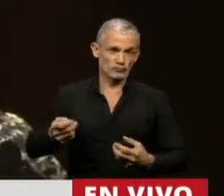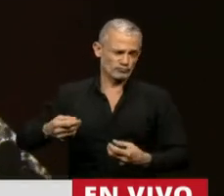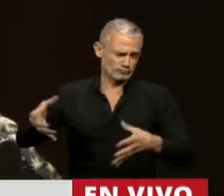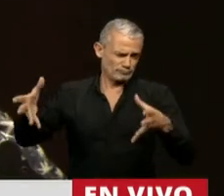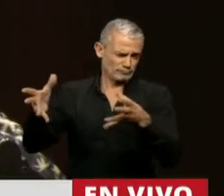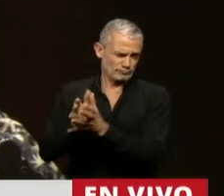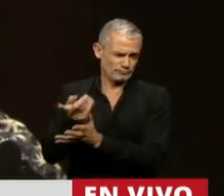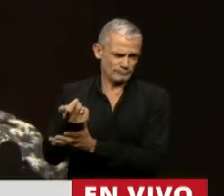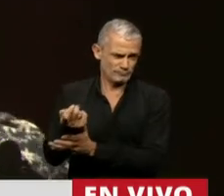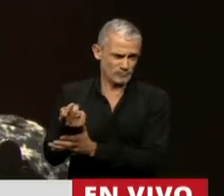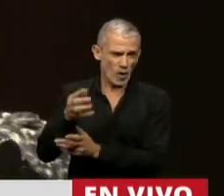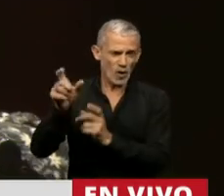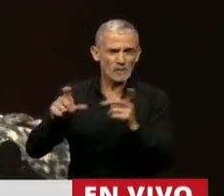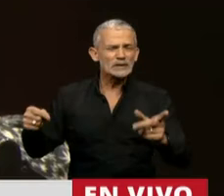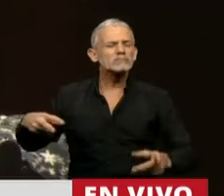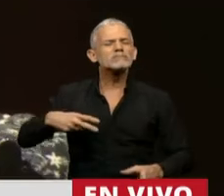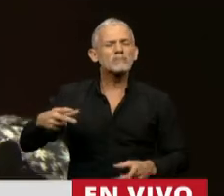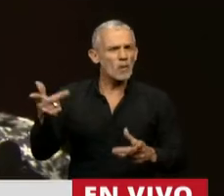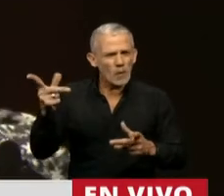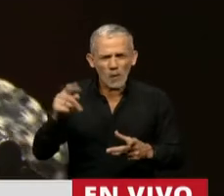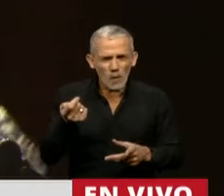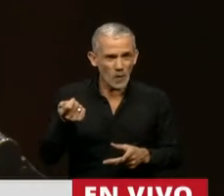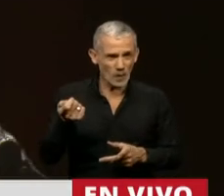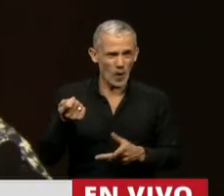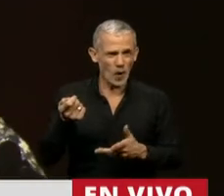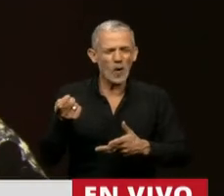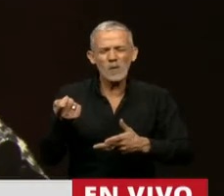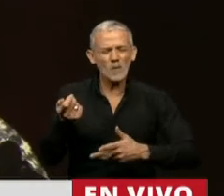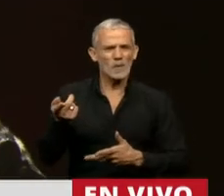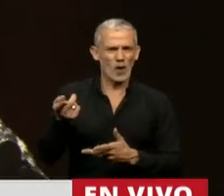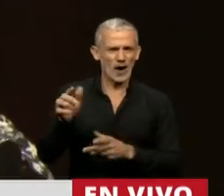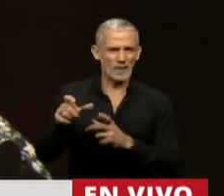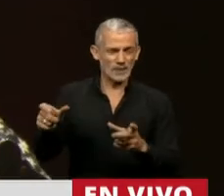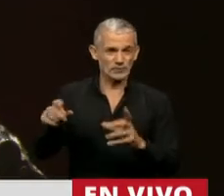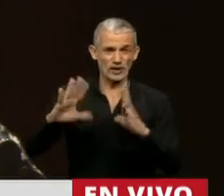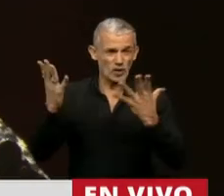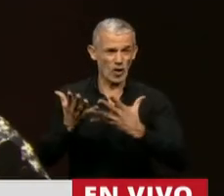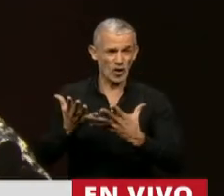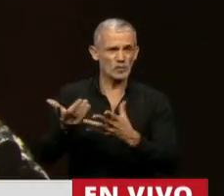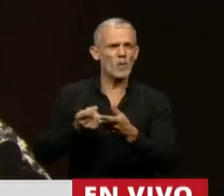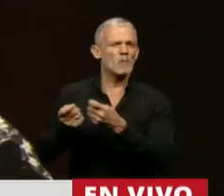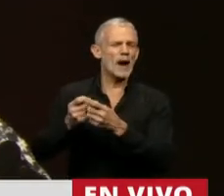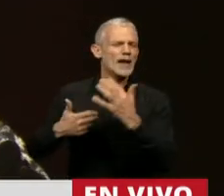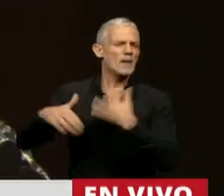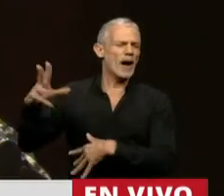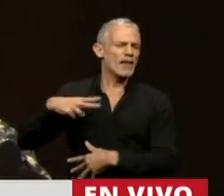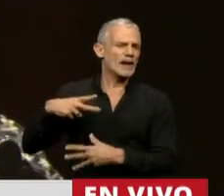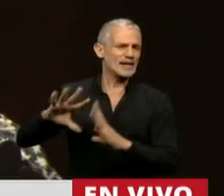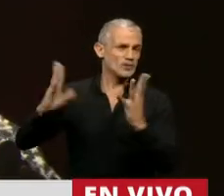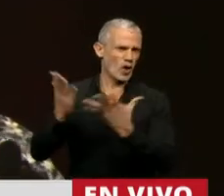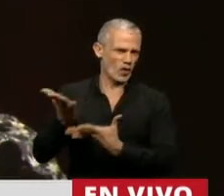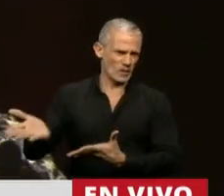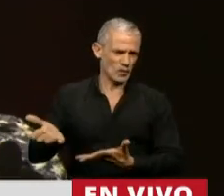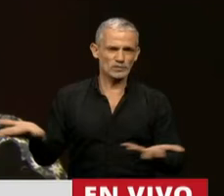muy pequeño de gente, muy pequeño, estamos hablando de un puñado muy pequeño de gente en el mundo, maneje la riqueza del